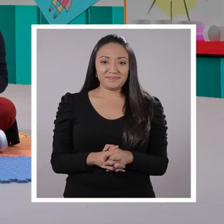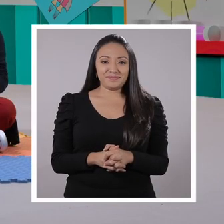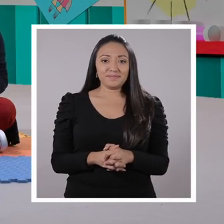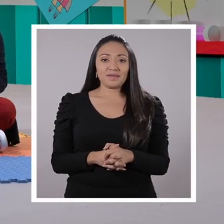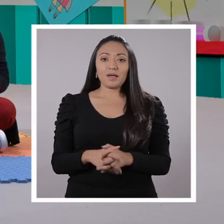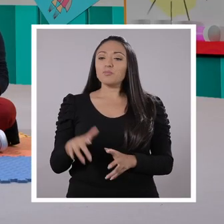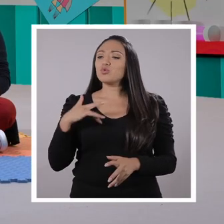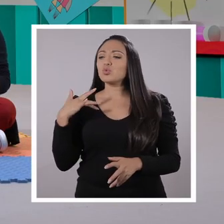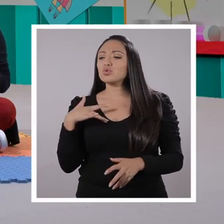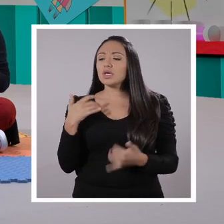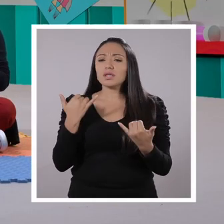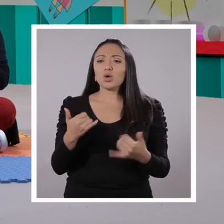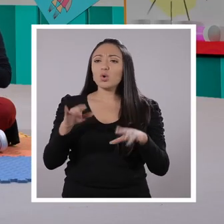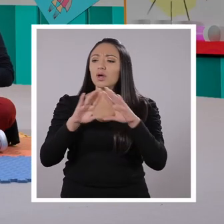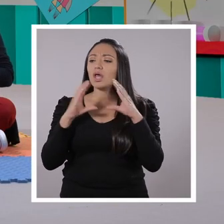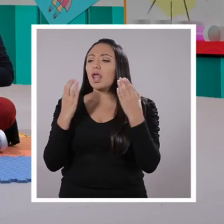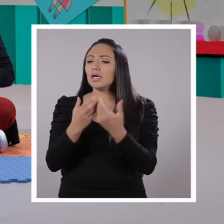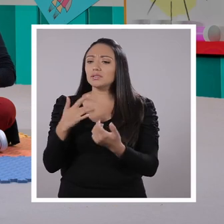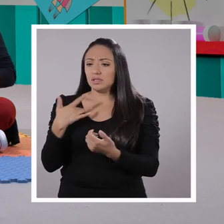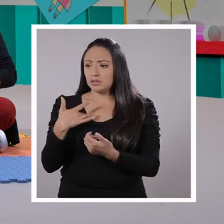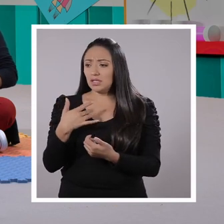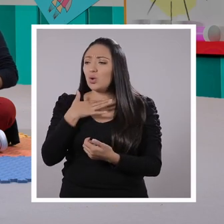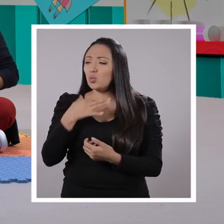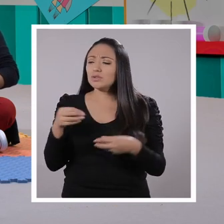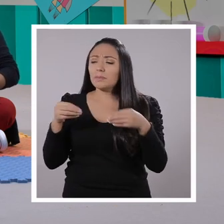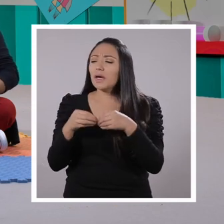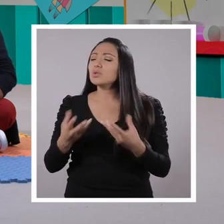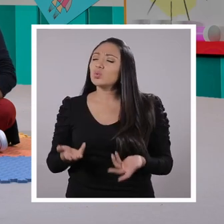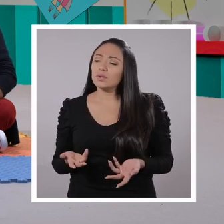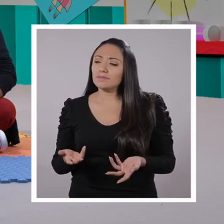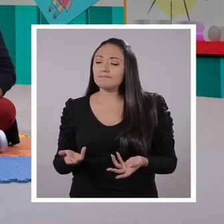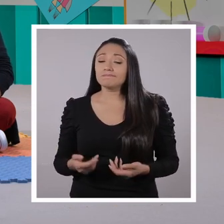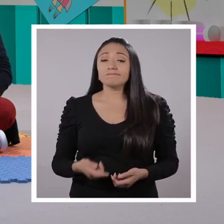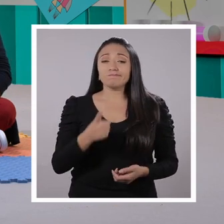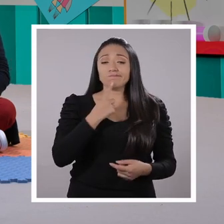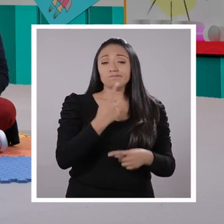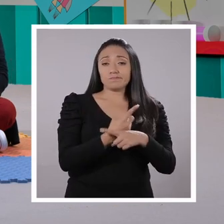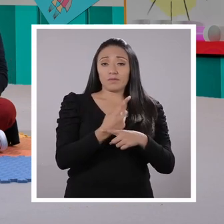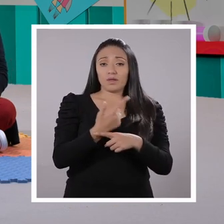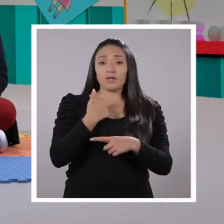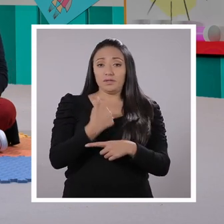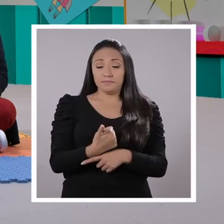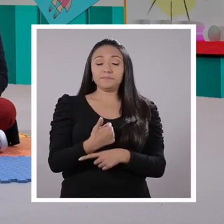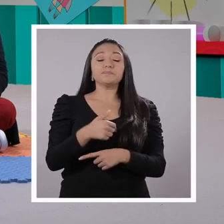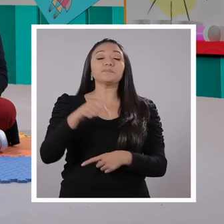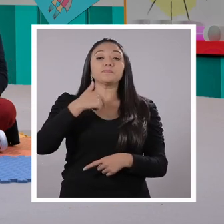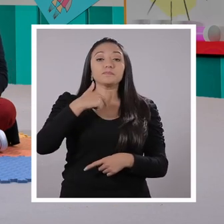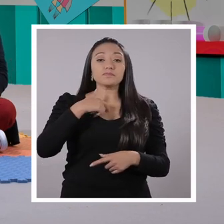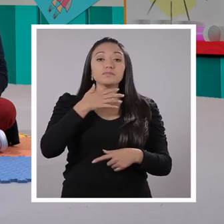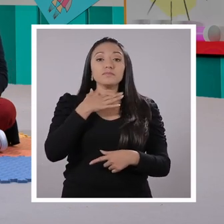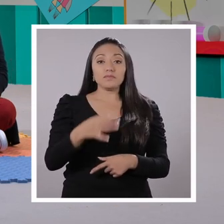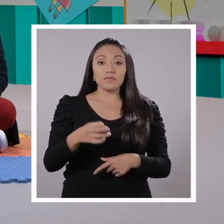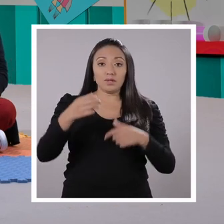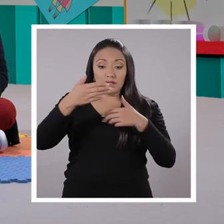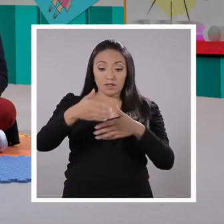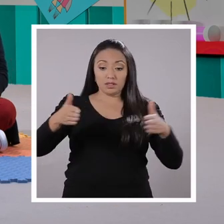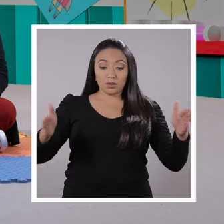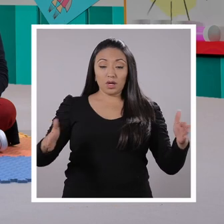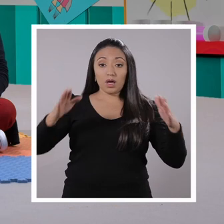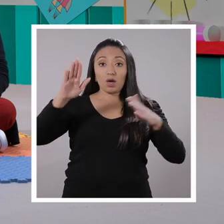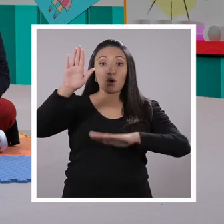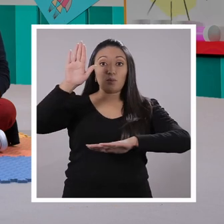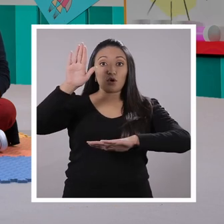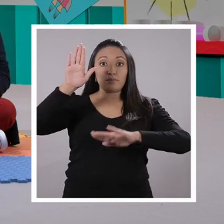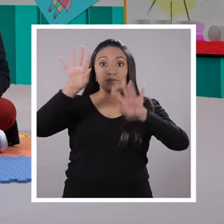¿Cómo te sentiste en la clase? ¿Qué fue lo que más te gustó? Profe, tengo que ser sincero. Me encantó hacer este cuadro de compromisos.